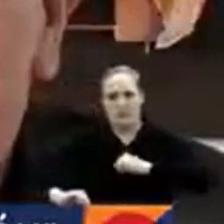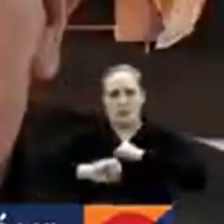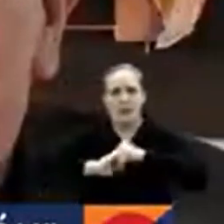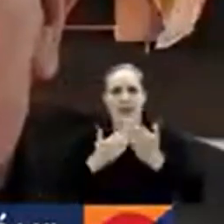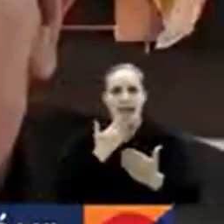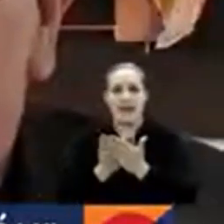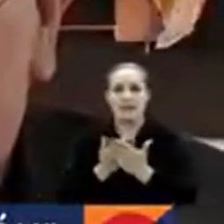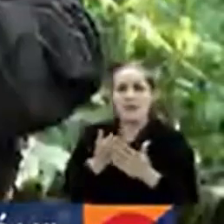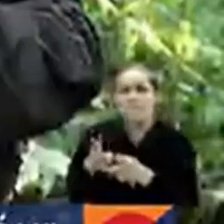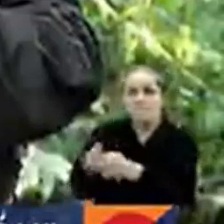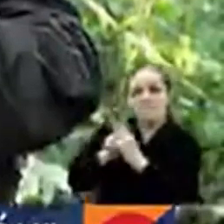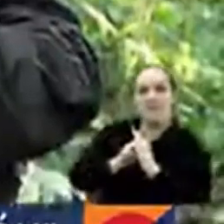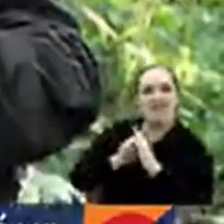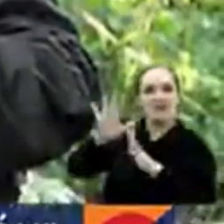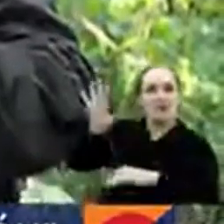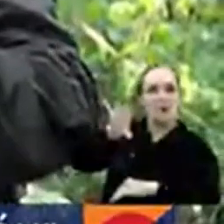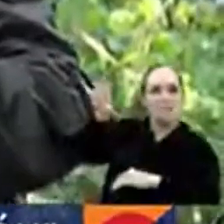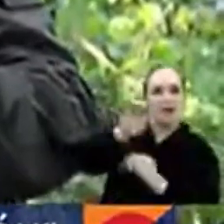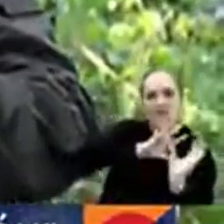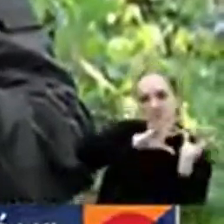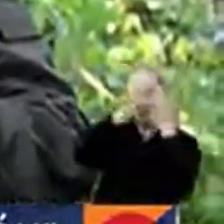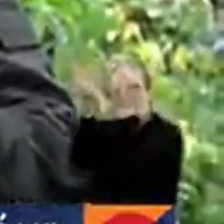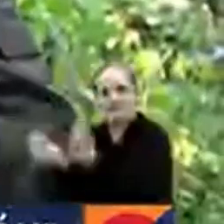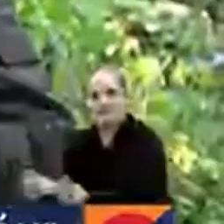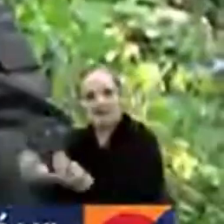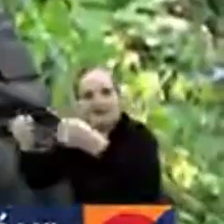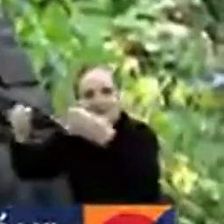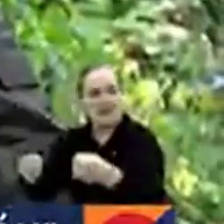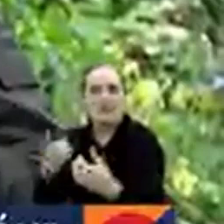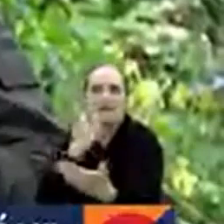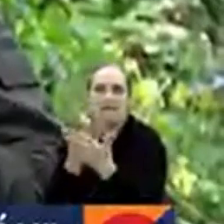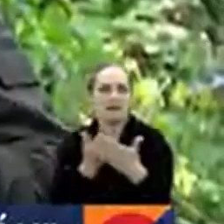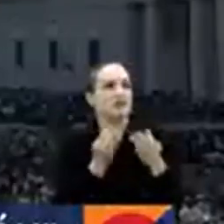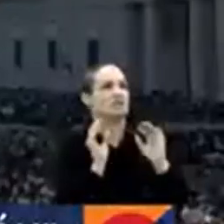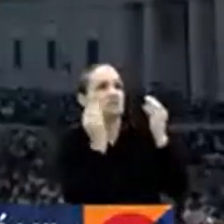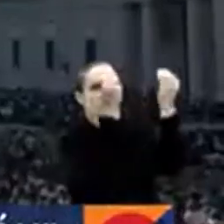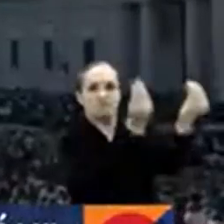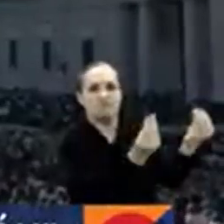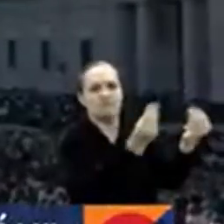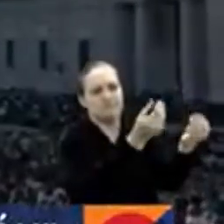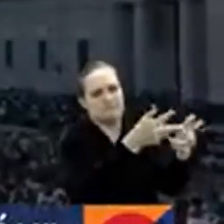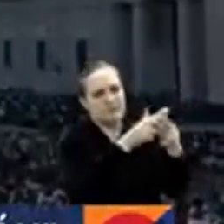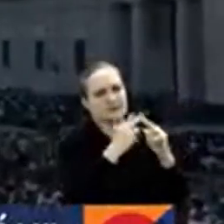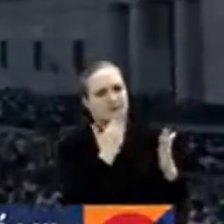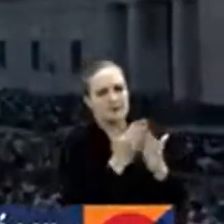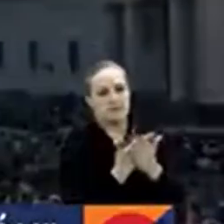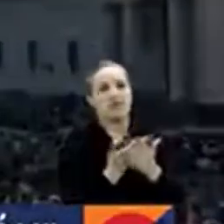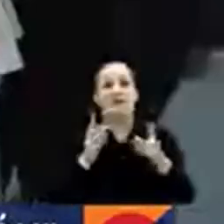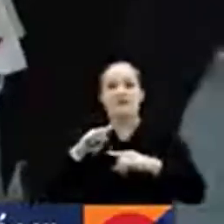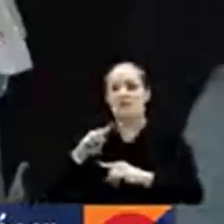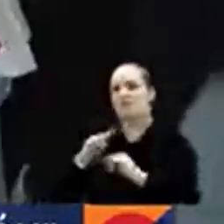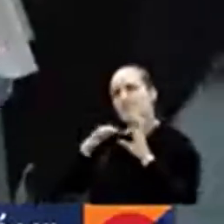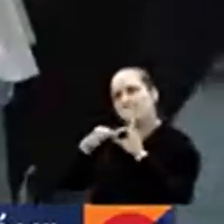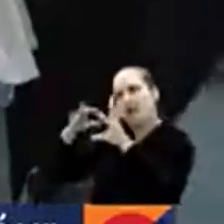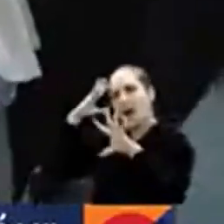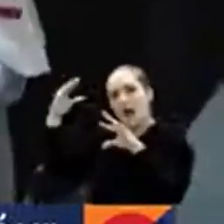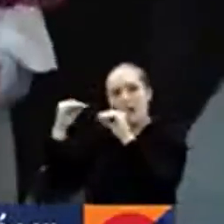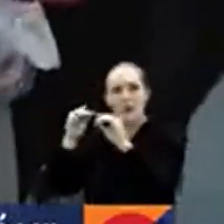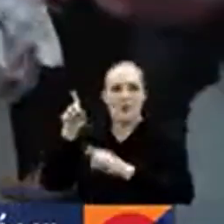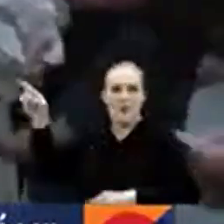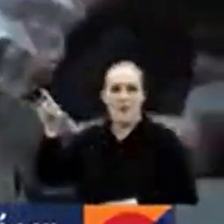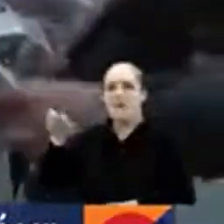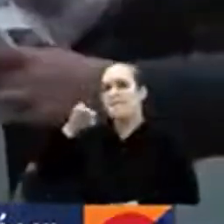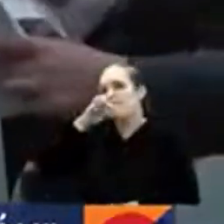sedes de las negociaciones. Afirmó que lo logrado hace parte del llamado que desde la Santa Sede hizo el Papa